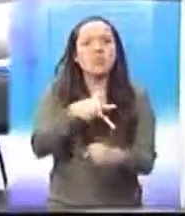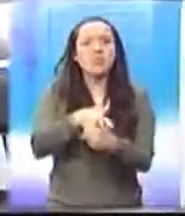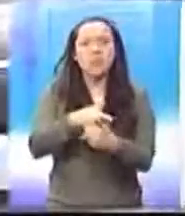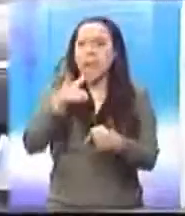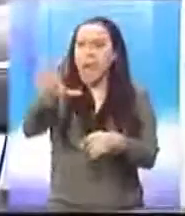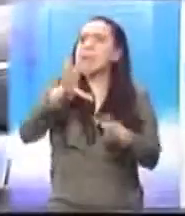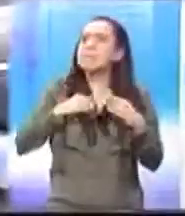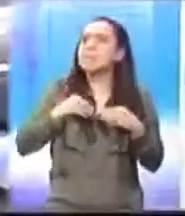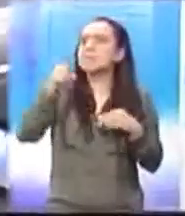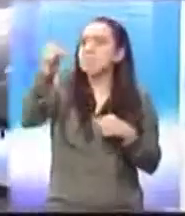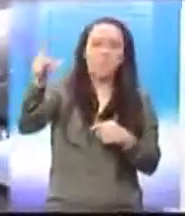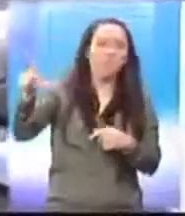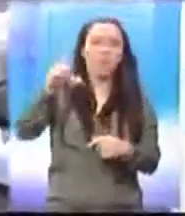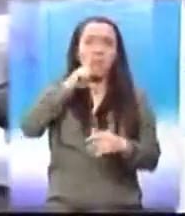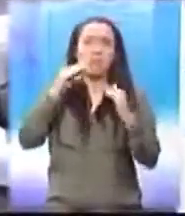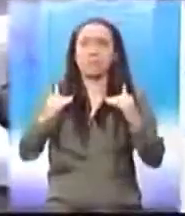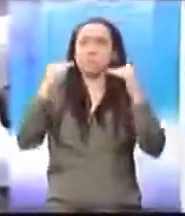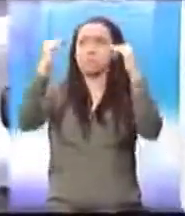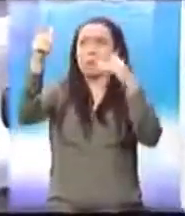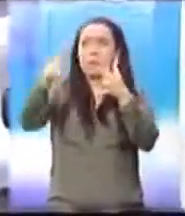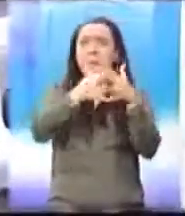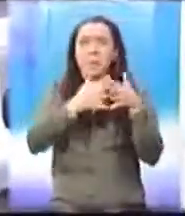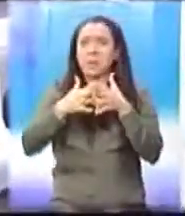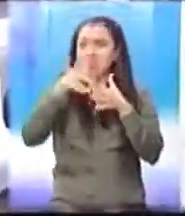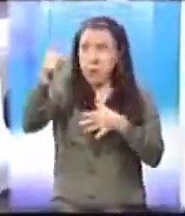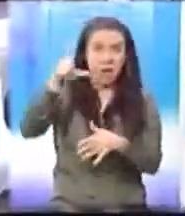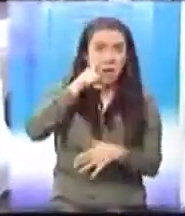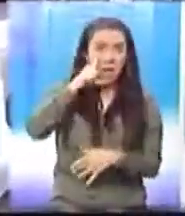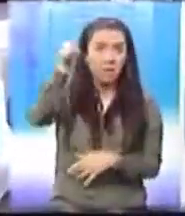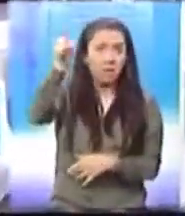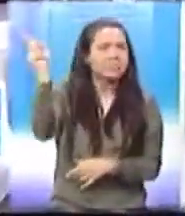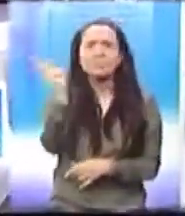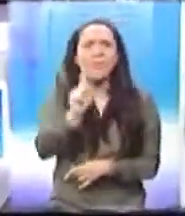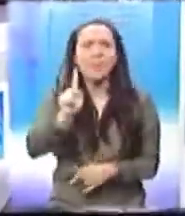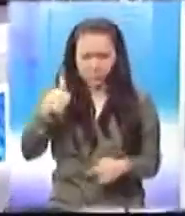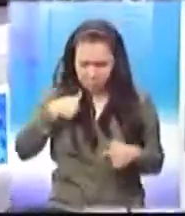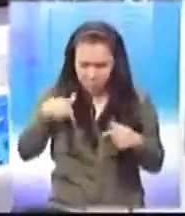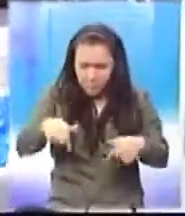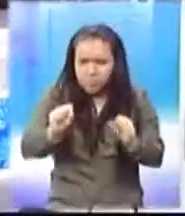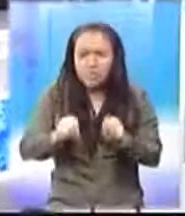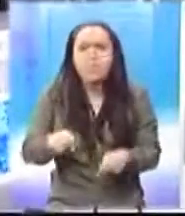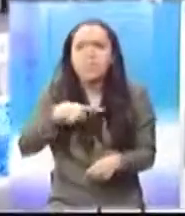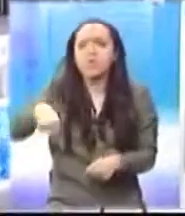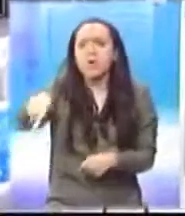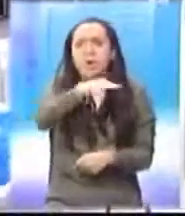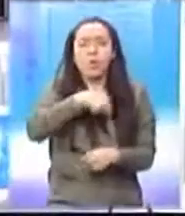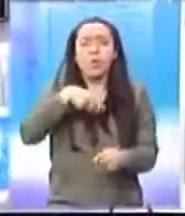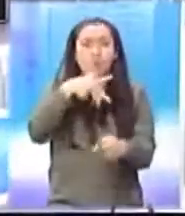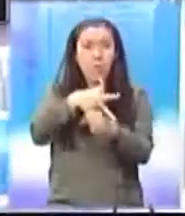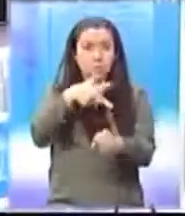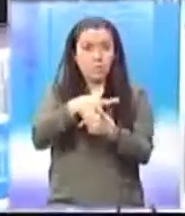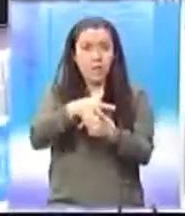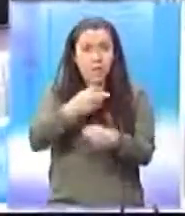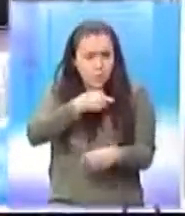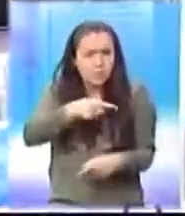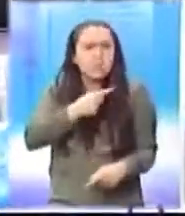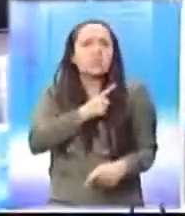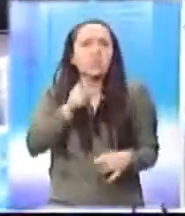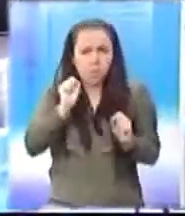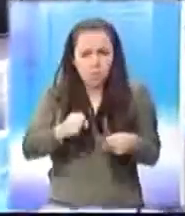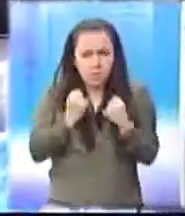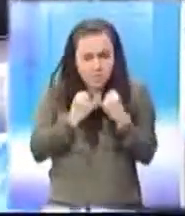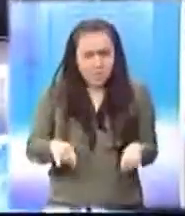aceptar órdenes del norte más allá de México? Si la crisis que está viviendo el Estado guatemalteco nos lleva a ver estas